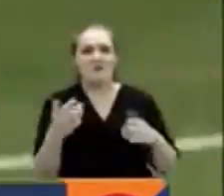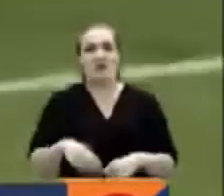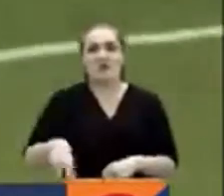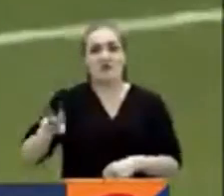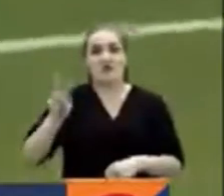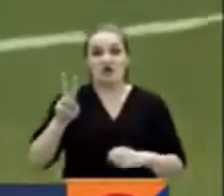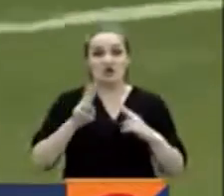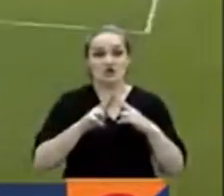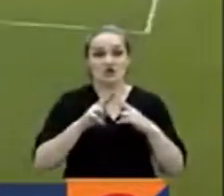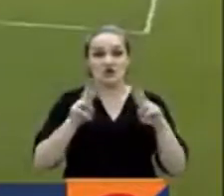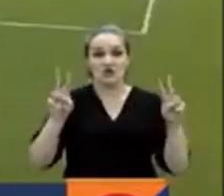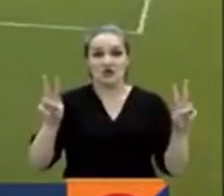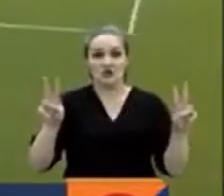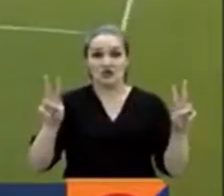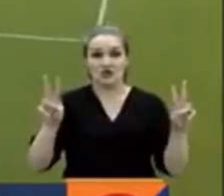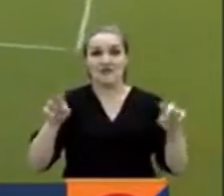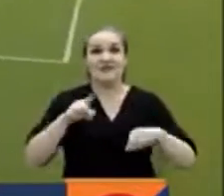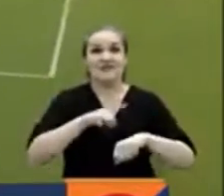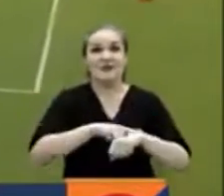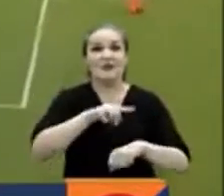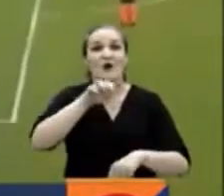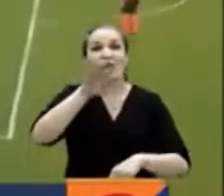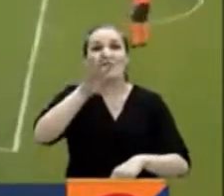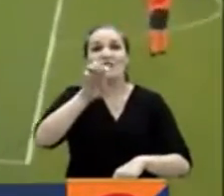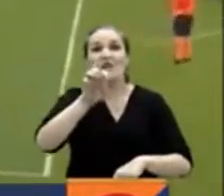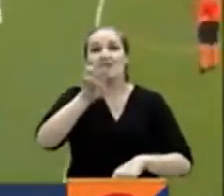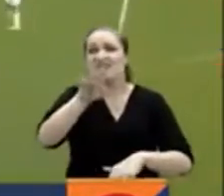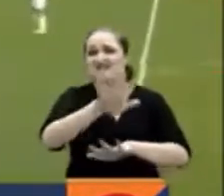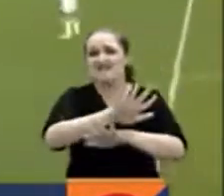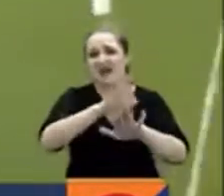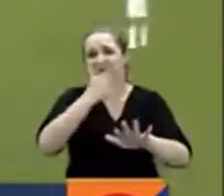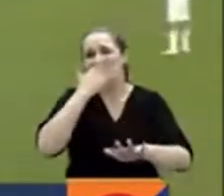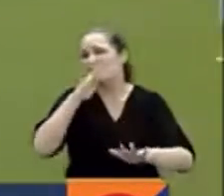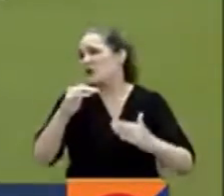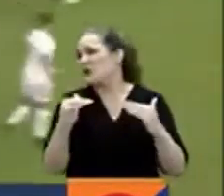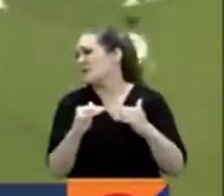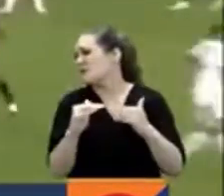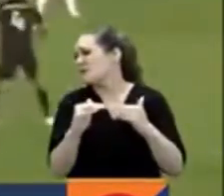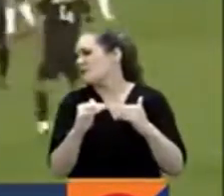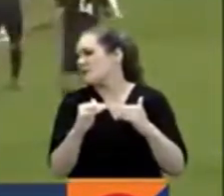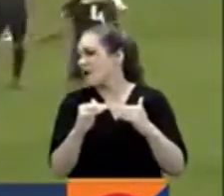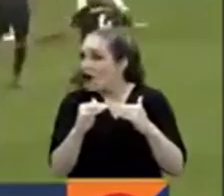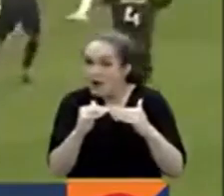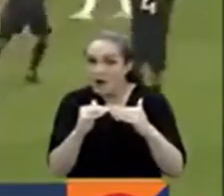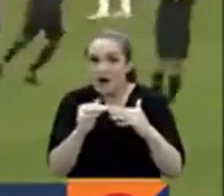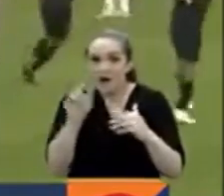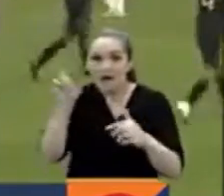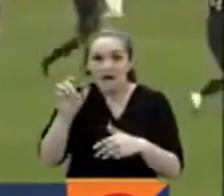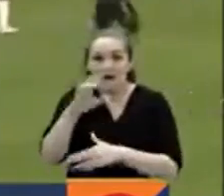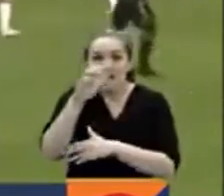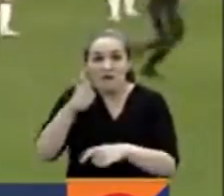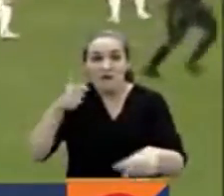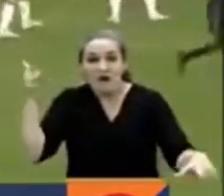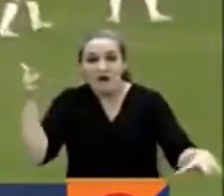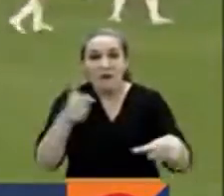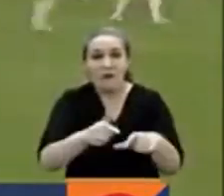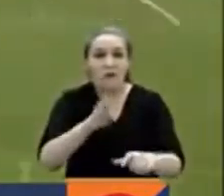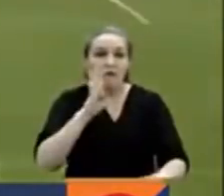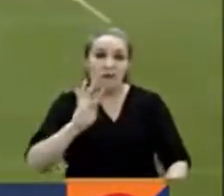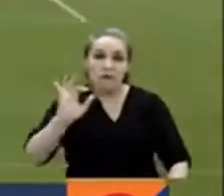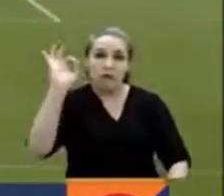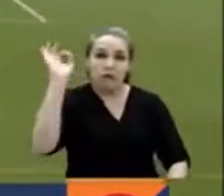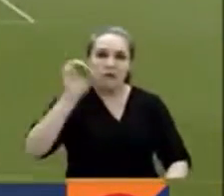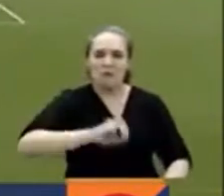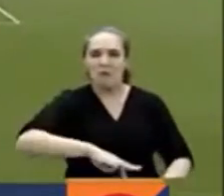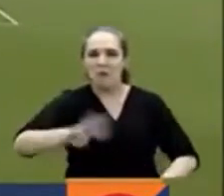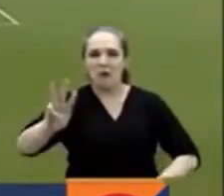Era el minuto 90 más 3. Parecía que todo estaba sentenciado, pero aparecía el Chicho Arango para anotar este golazo que les